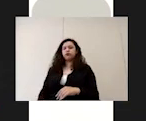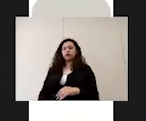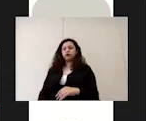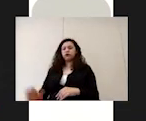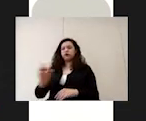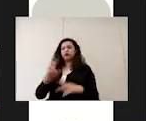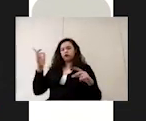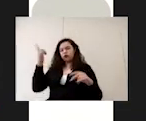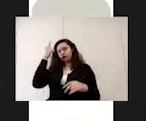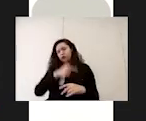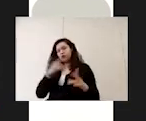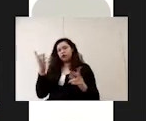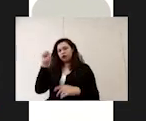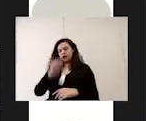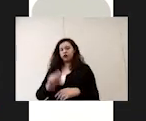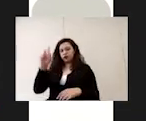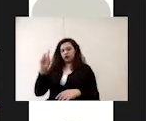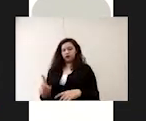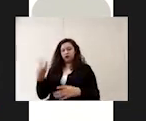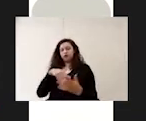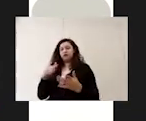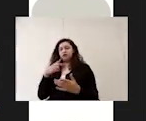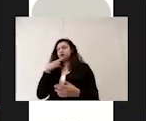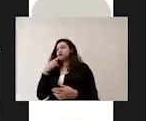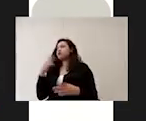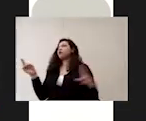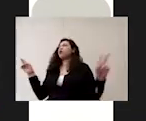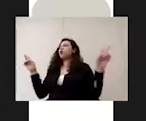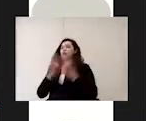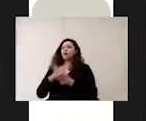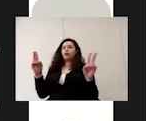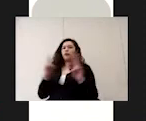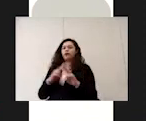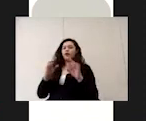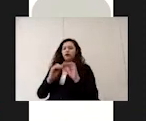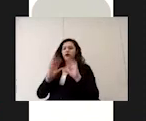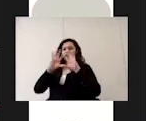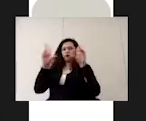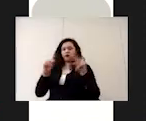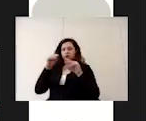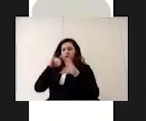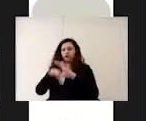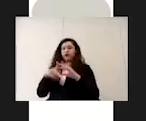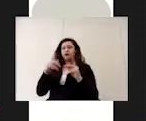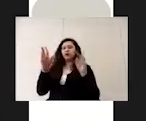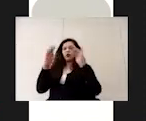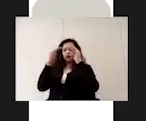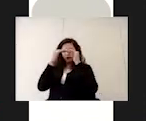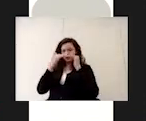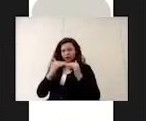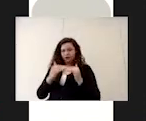los fines de semana que no se ocupa el inmueble la ventilación debe estar encendida pero operando a baja velocidad